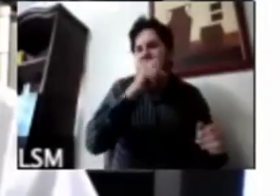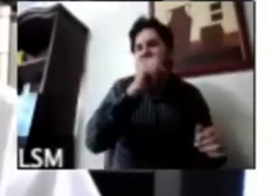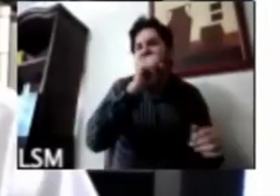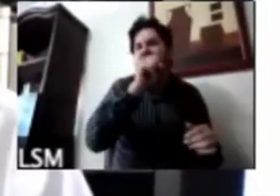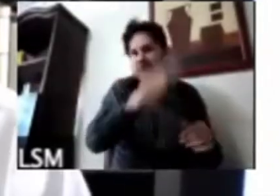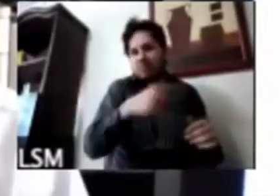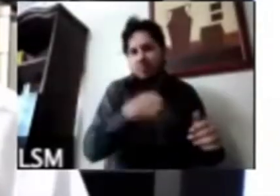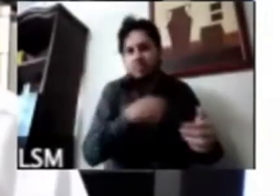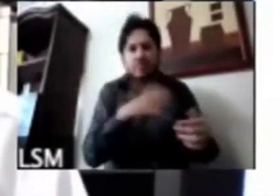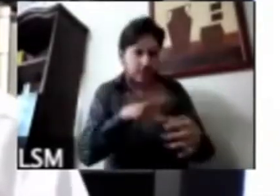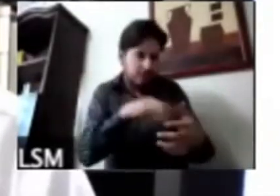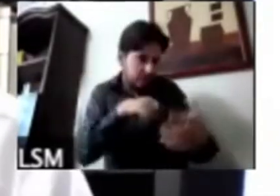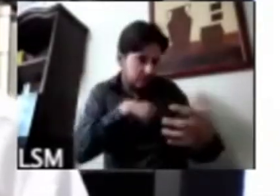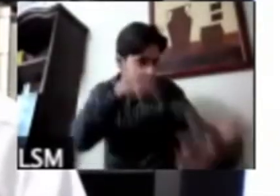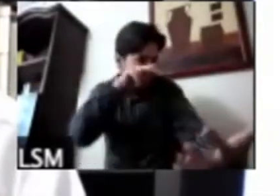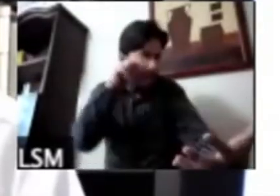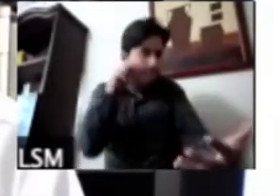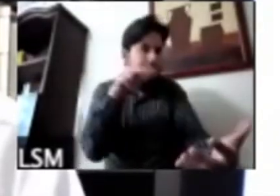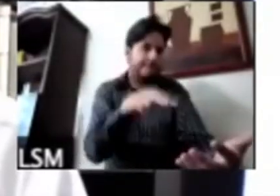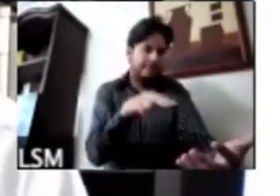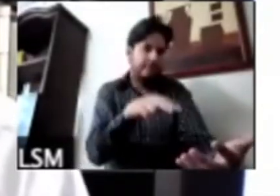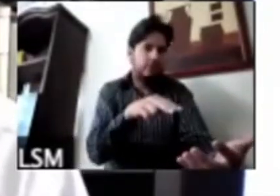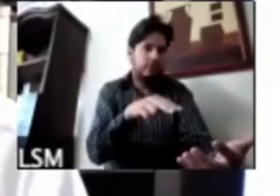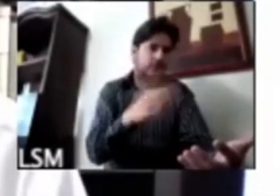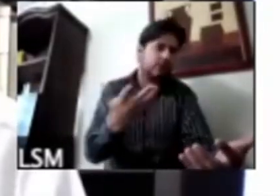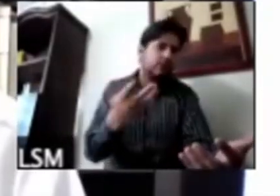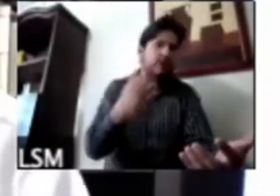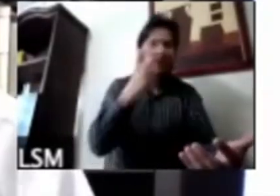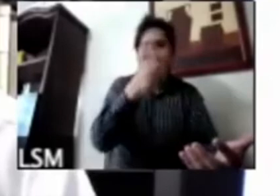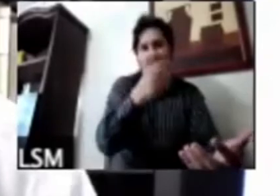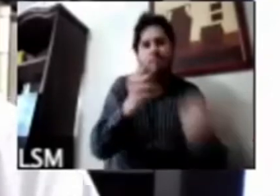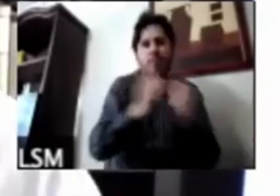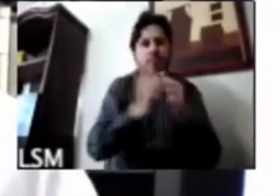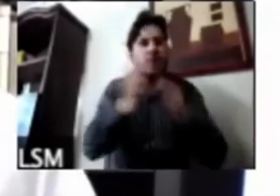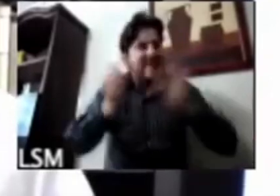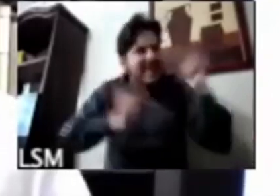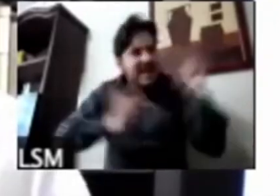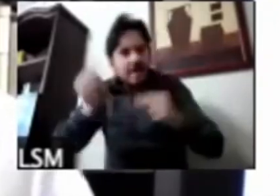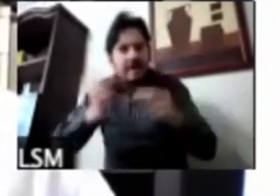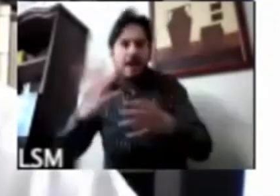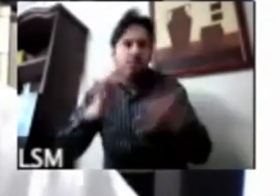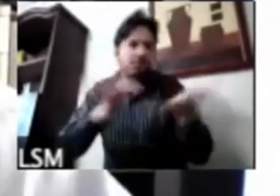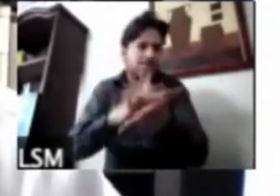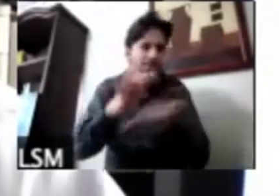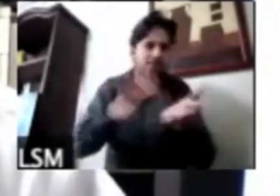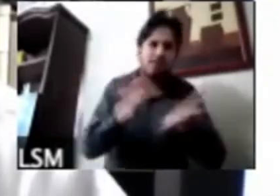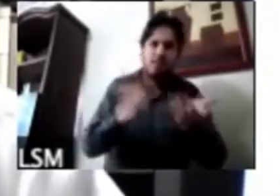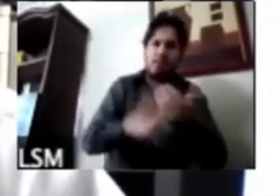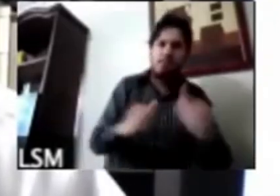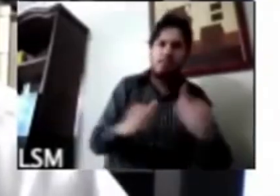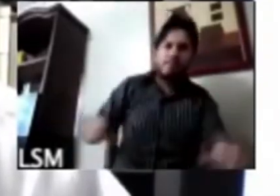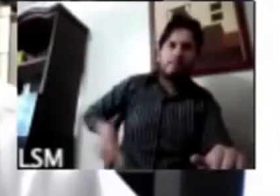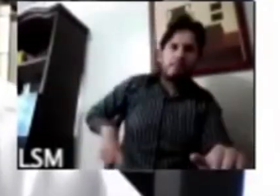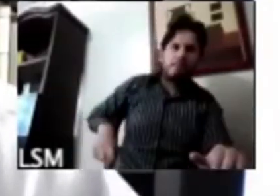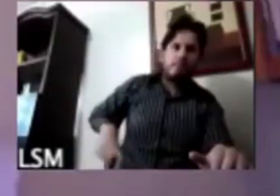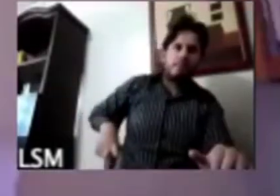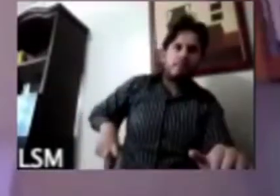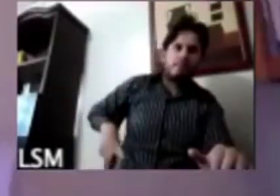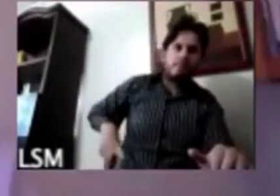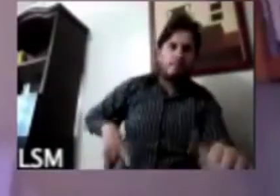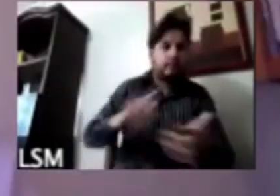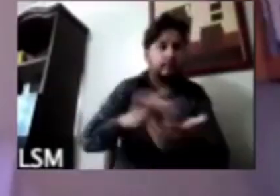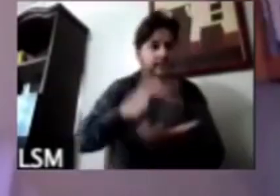una pequeña precisión acerca de estos niveles de apoyo a los gobiernos gracias